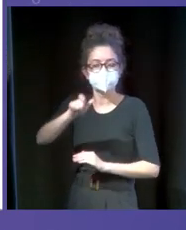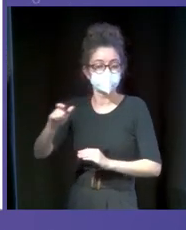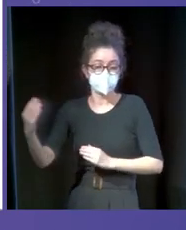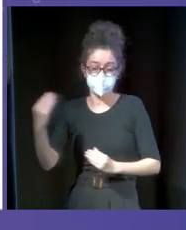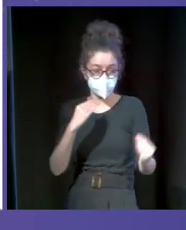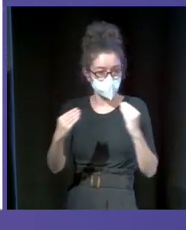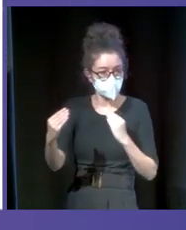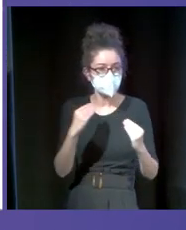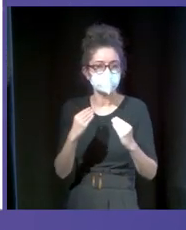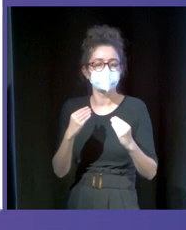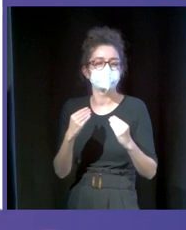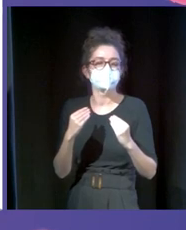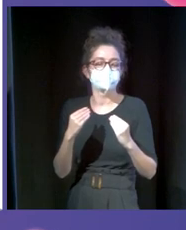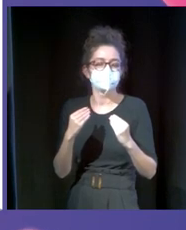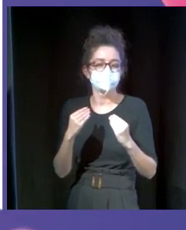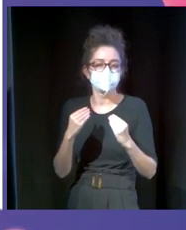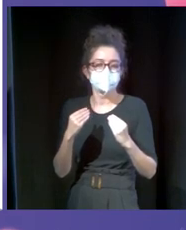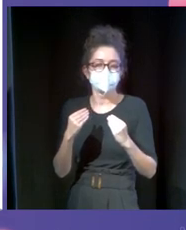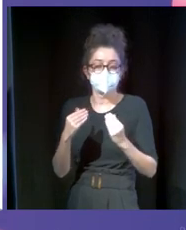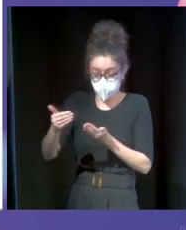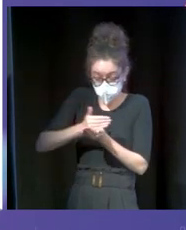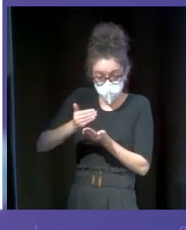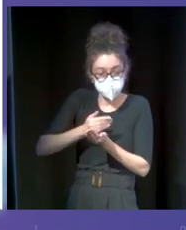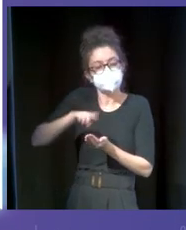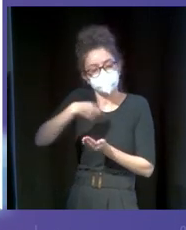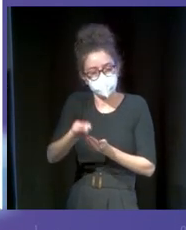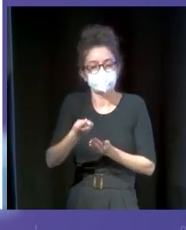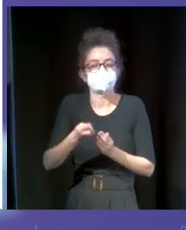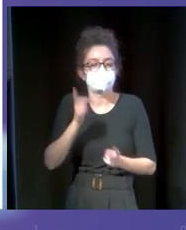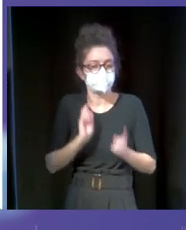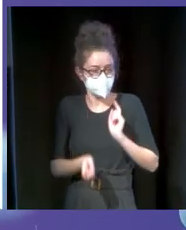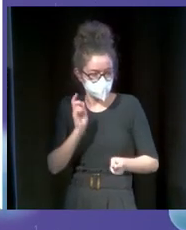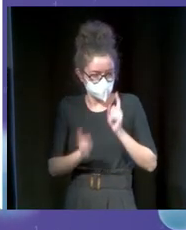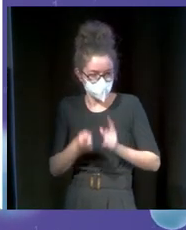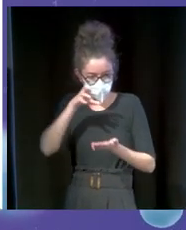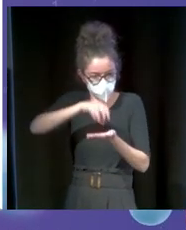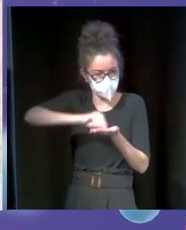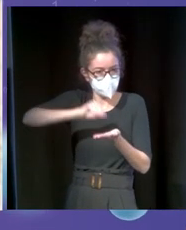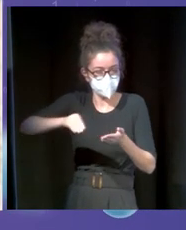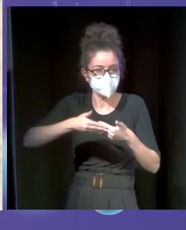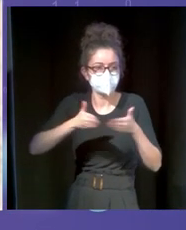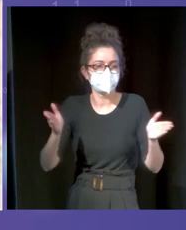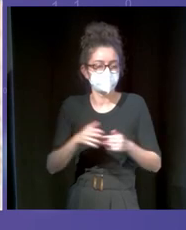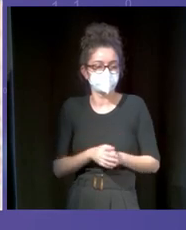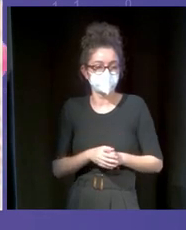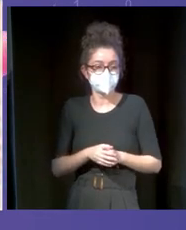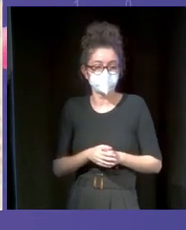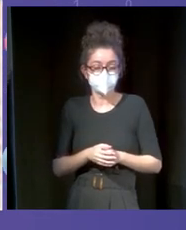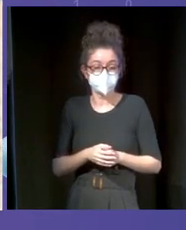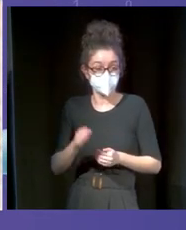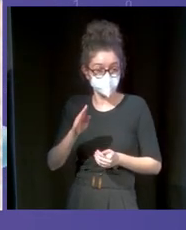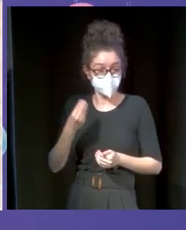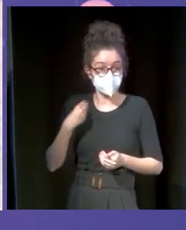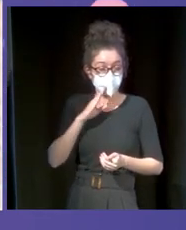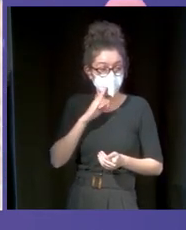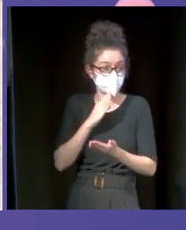financiación y abriremos apertura en México. Y todo esto no sería posible sin todos mis compañeros que están